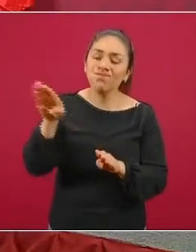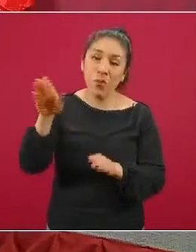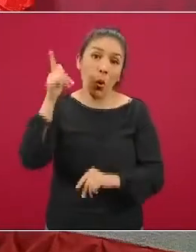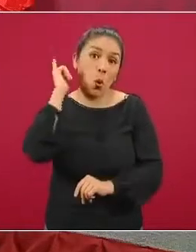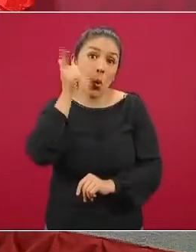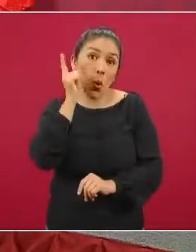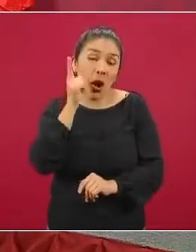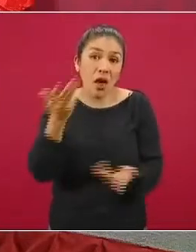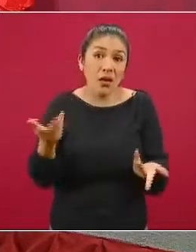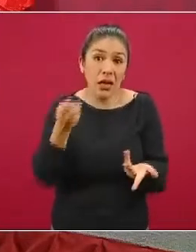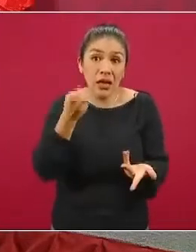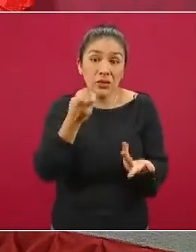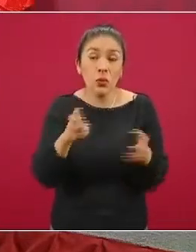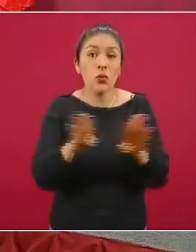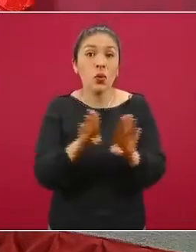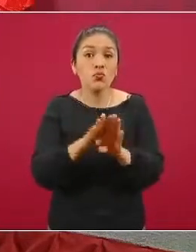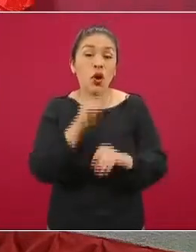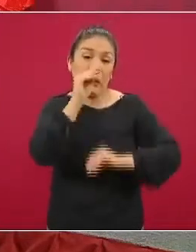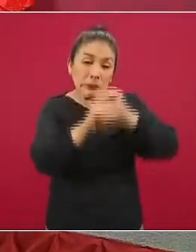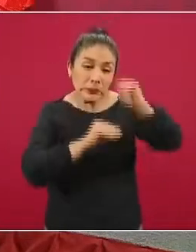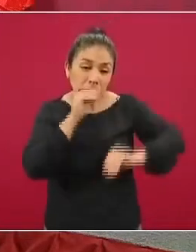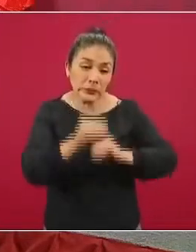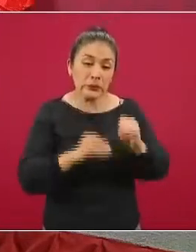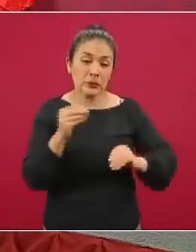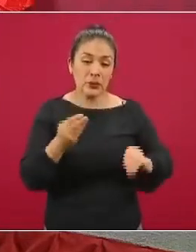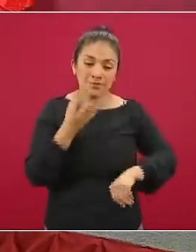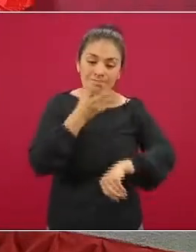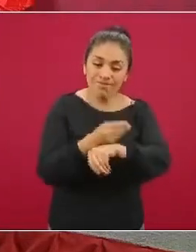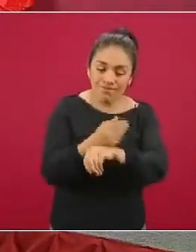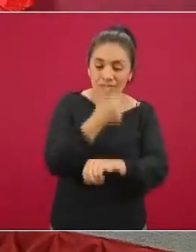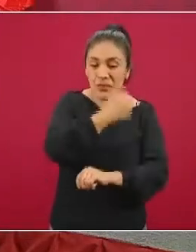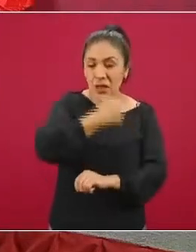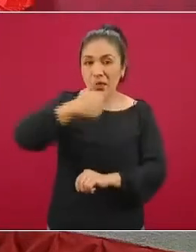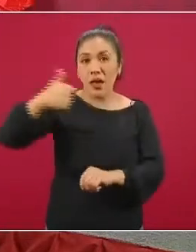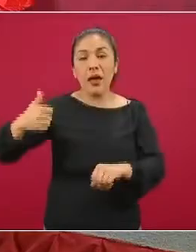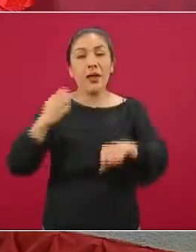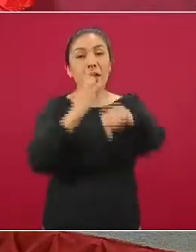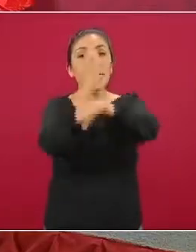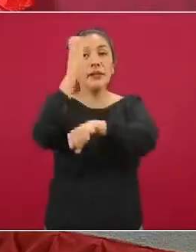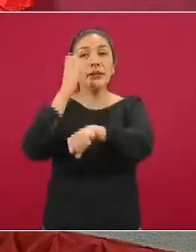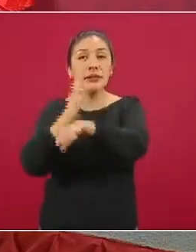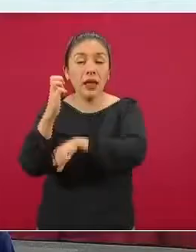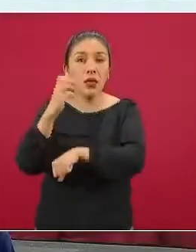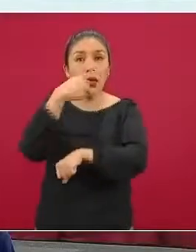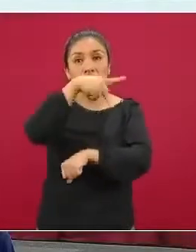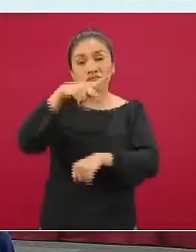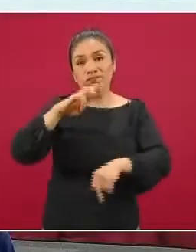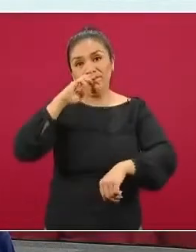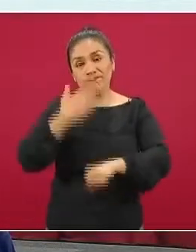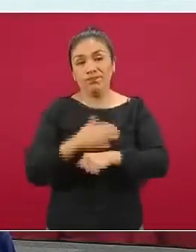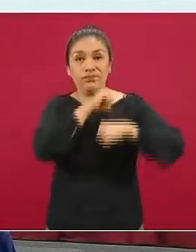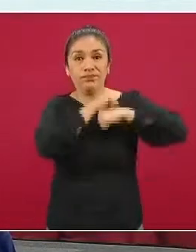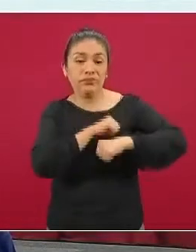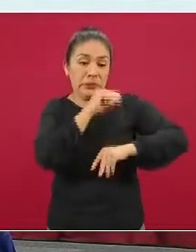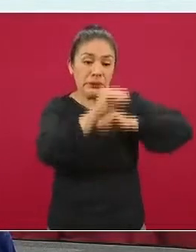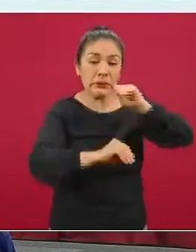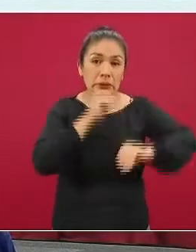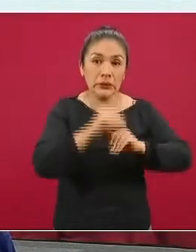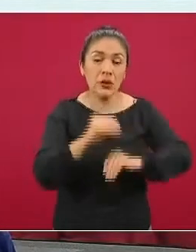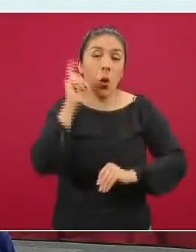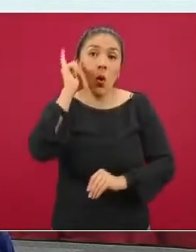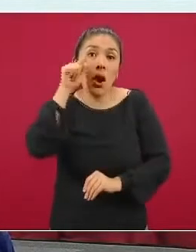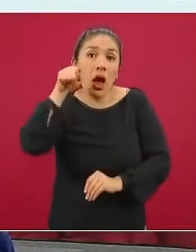esperemos que en función de las medidas que se están aplicando en cada una de las entidades y municipios, esa